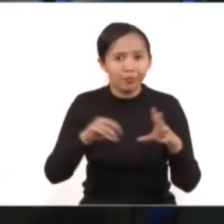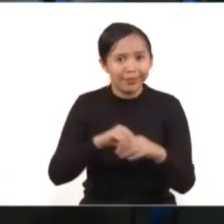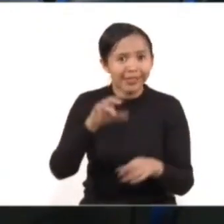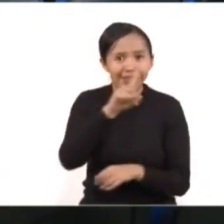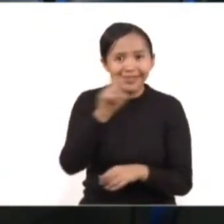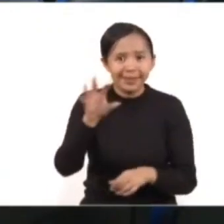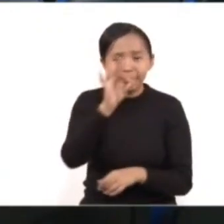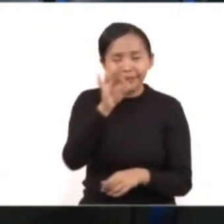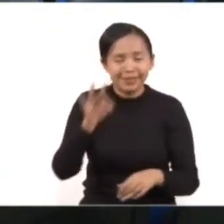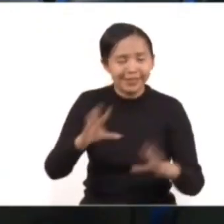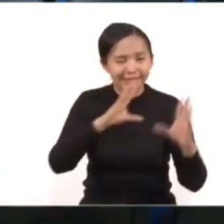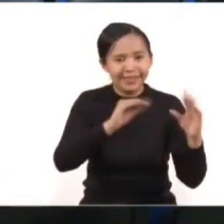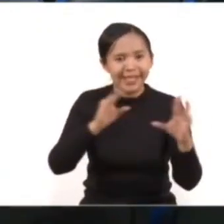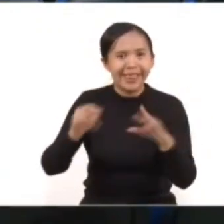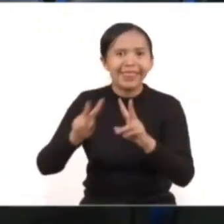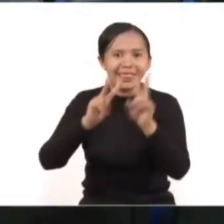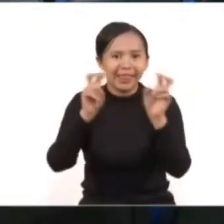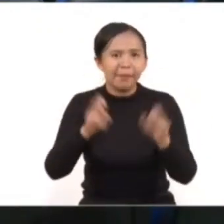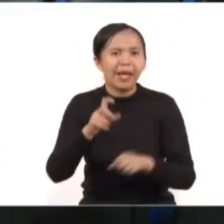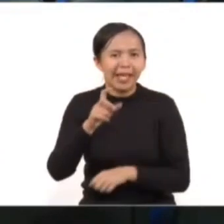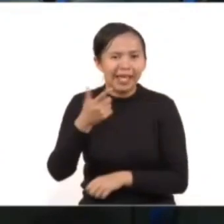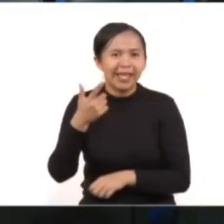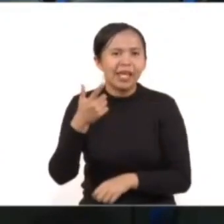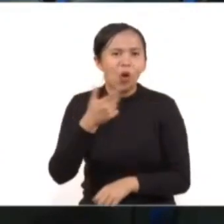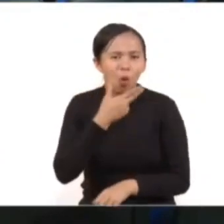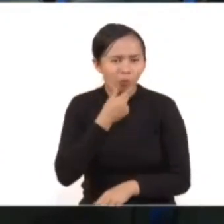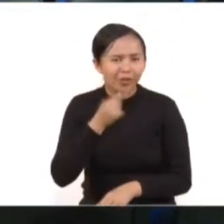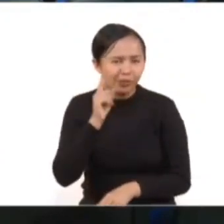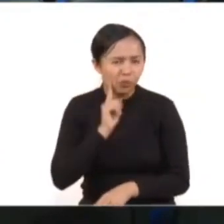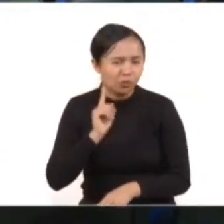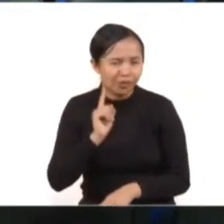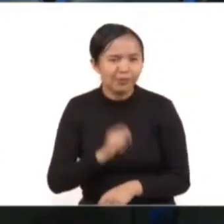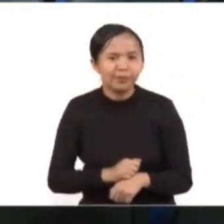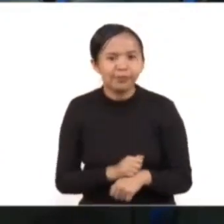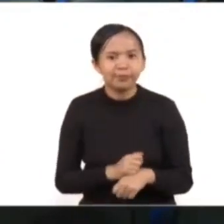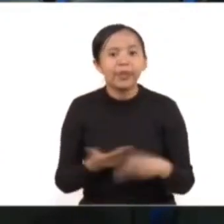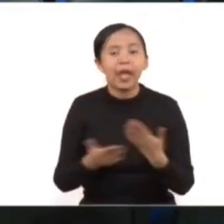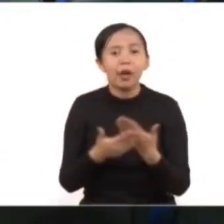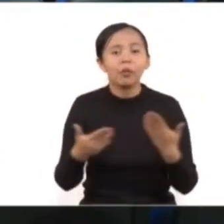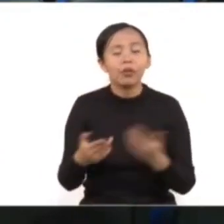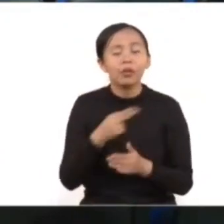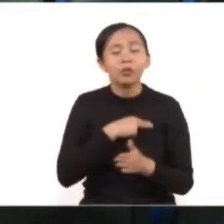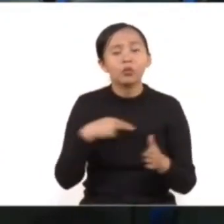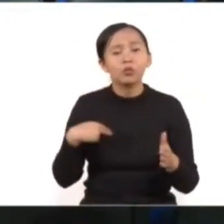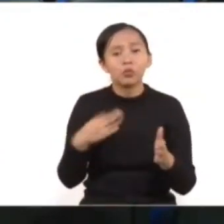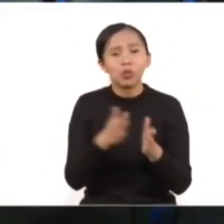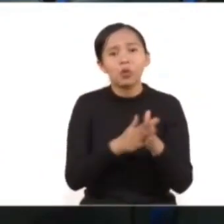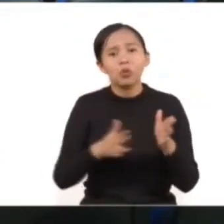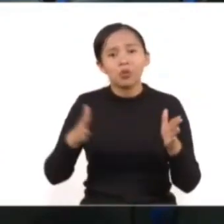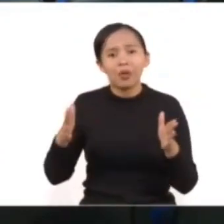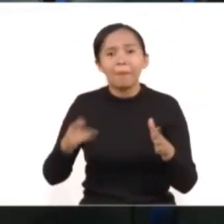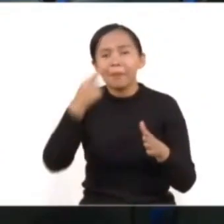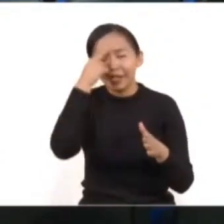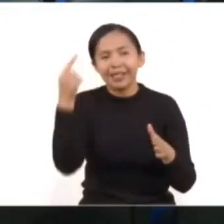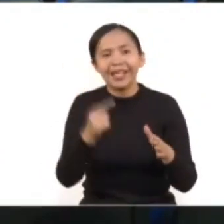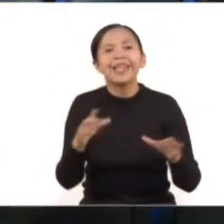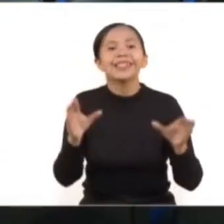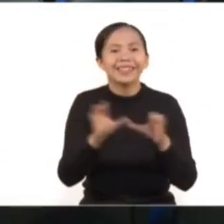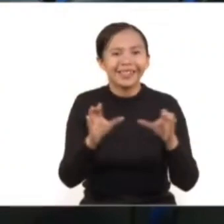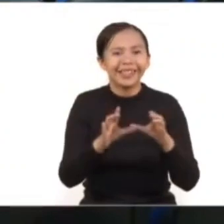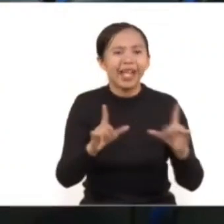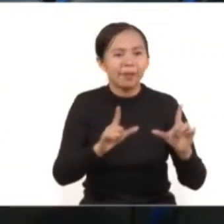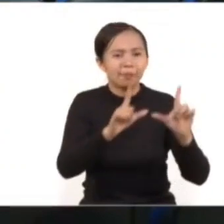en cuanto a perspectiva de género y derechos humanos. Estamos en el proceso para la certificación,